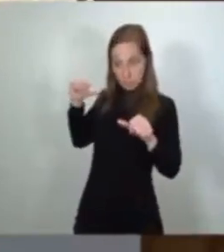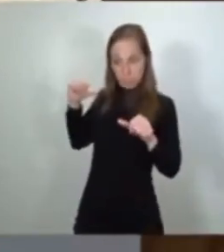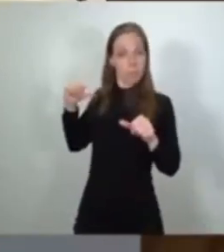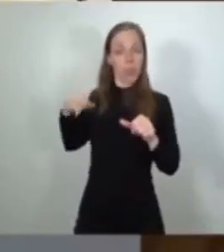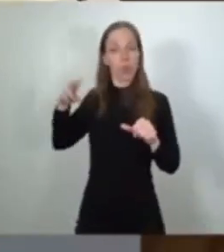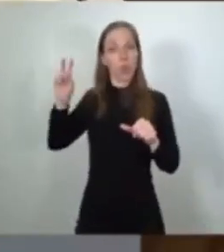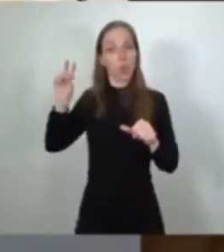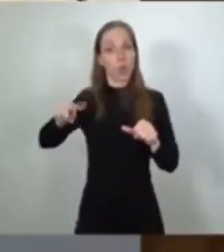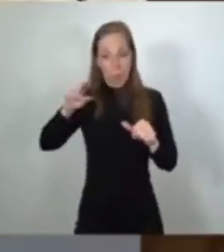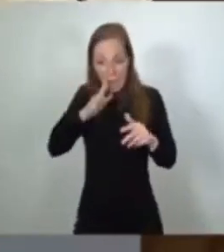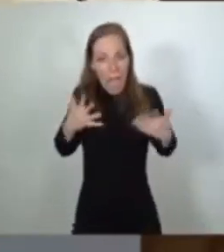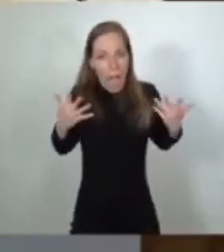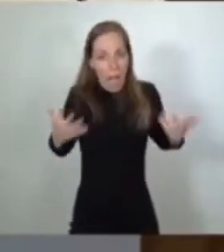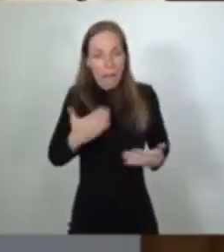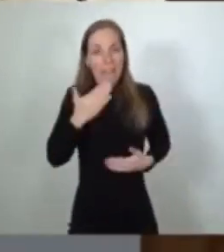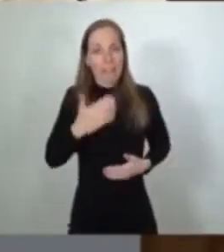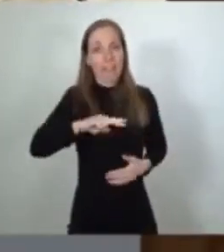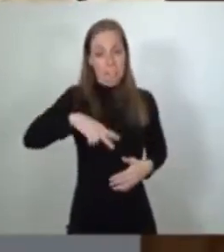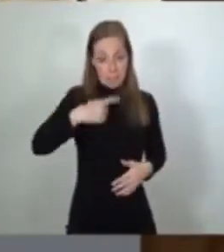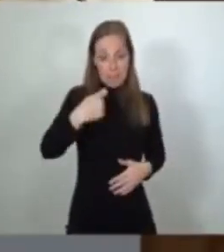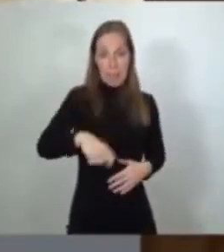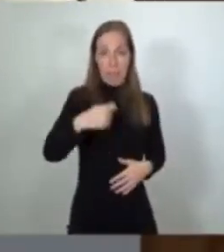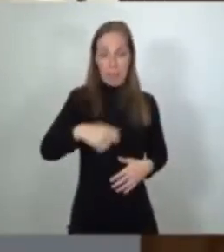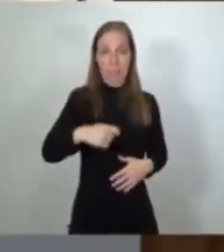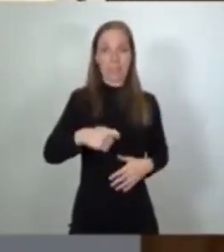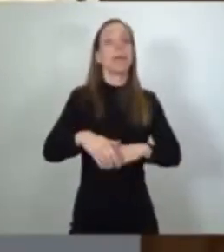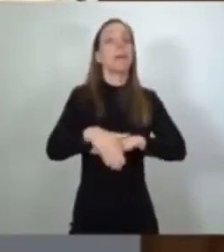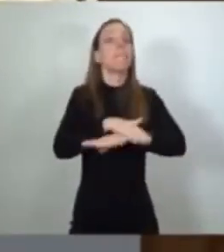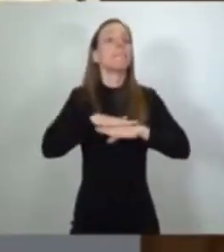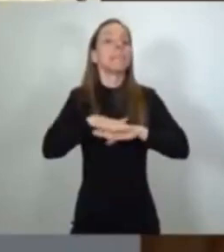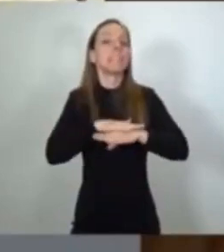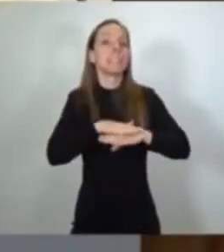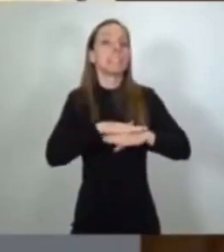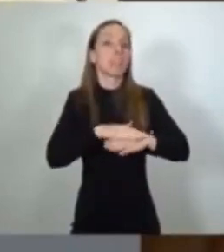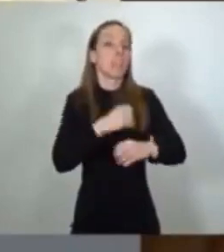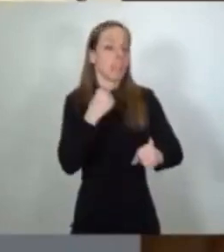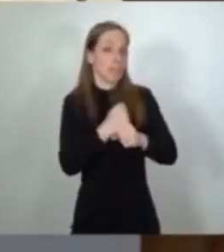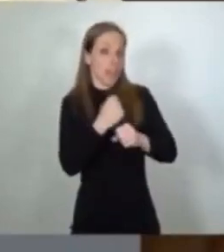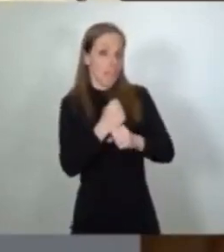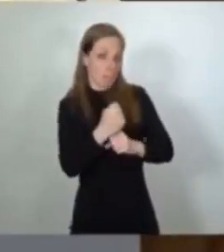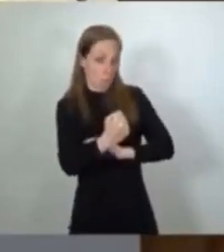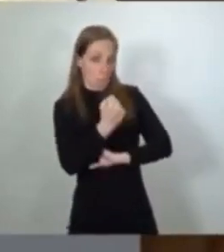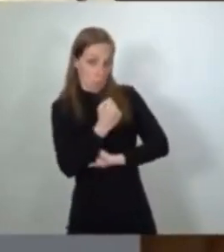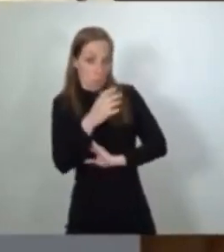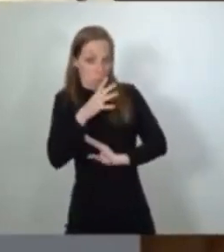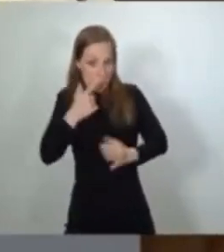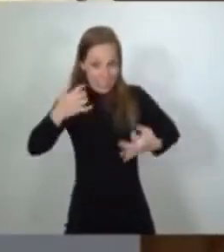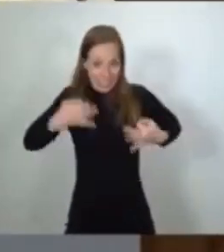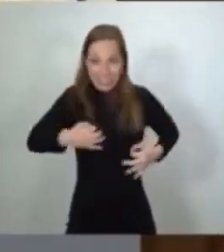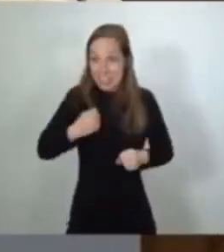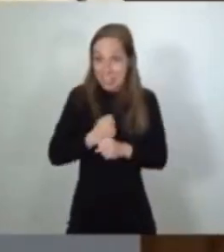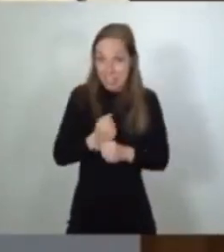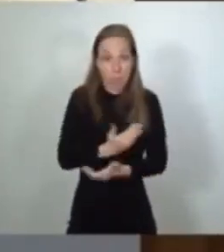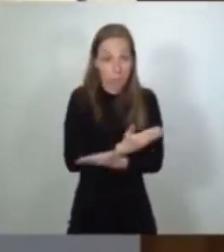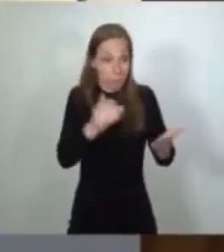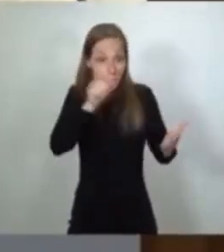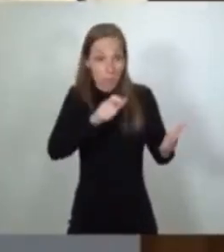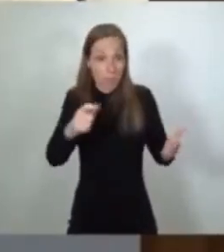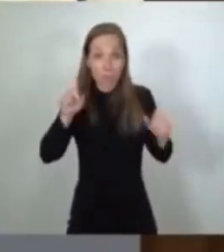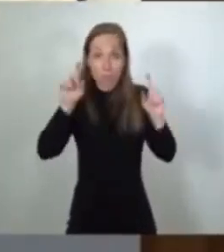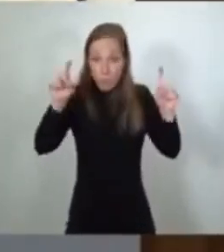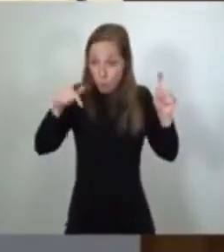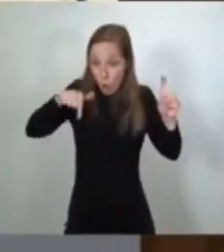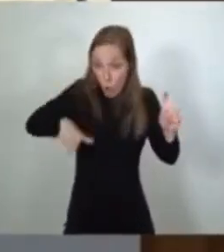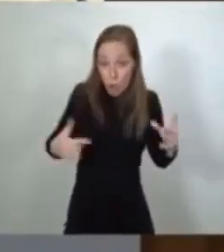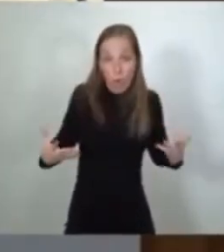bajo el amparo de esta vicepresidencia, el Ministerio de Trabajo, el trabajo mismo, queridos profesores que hoy nos acompañáis,